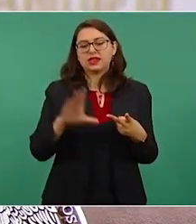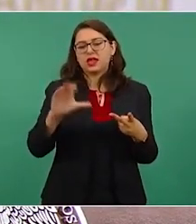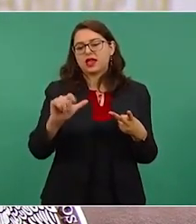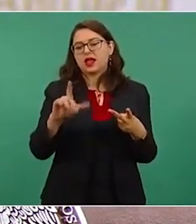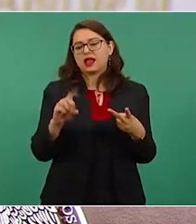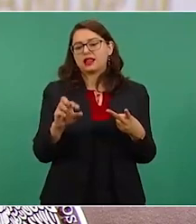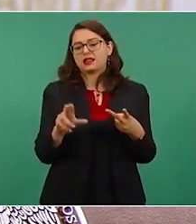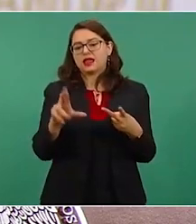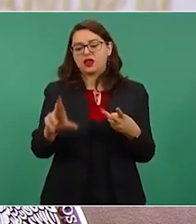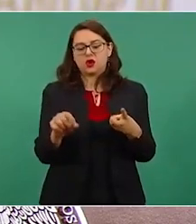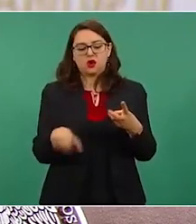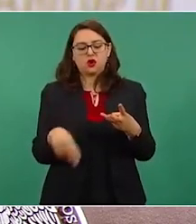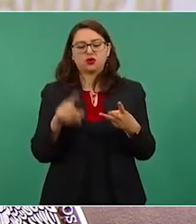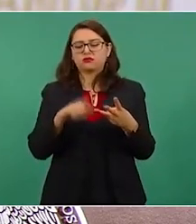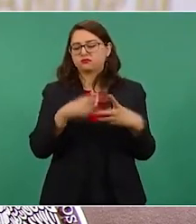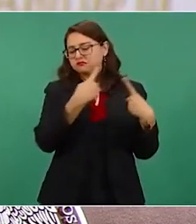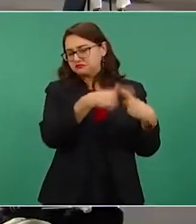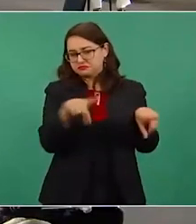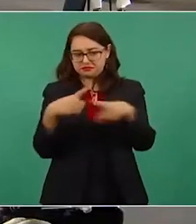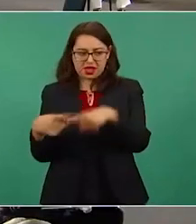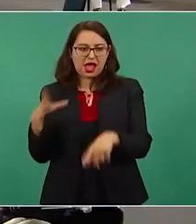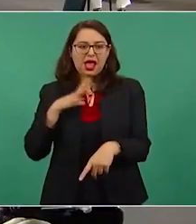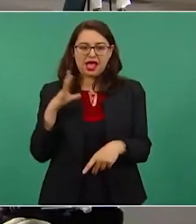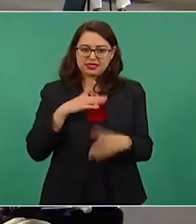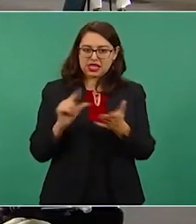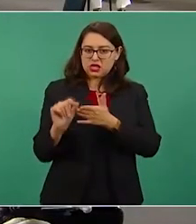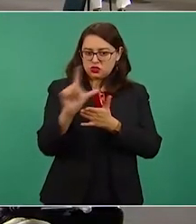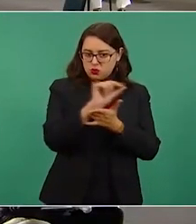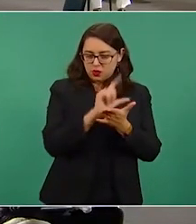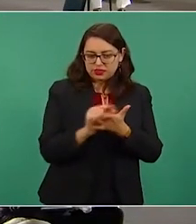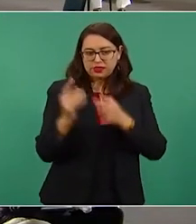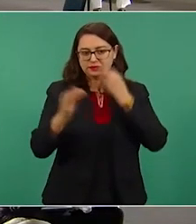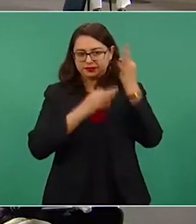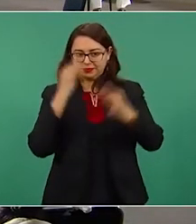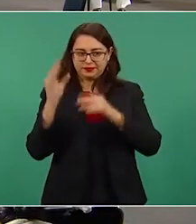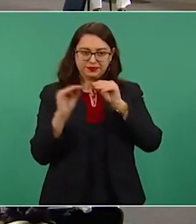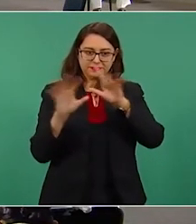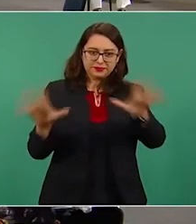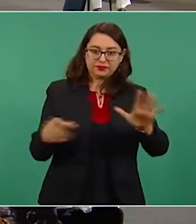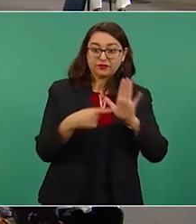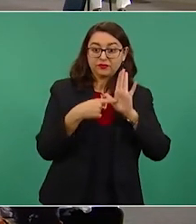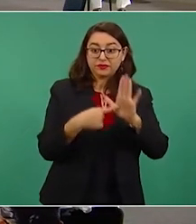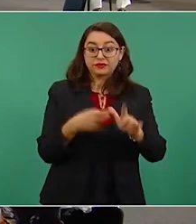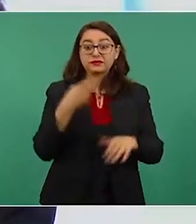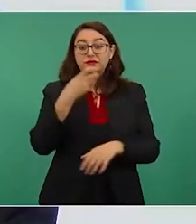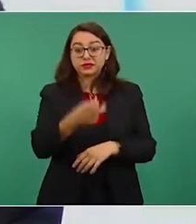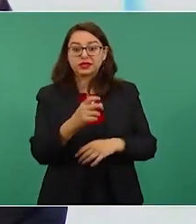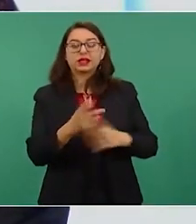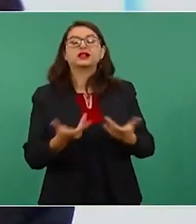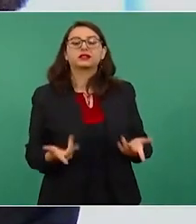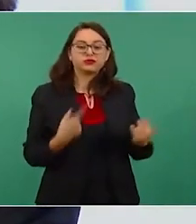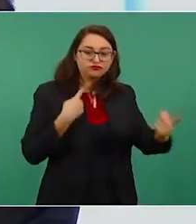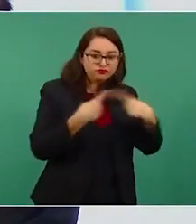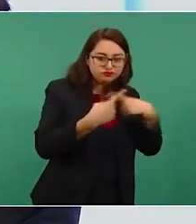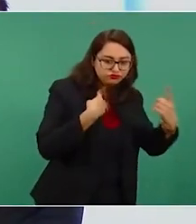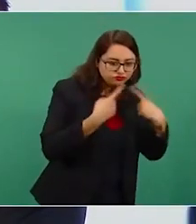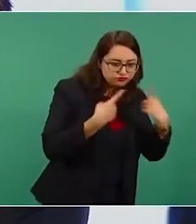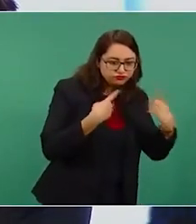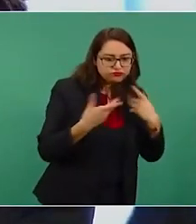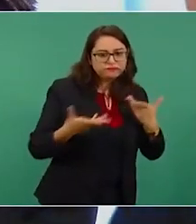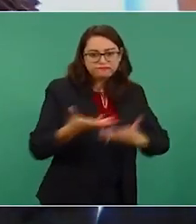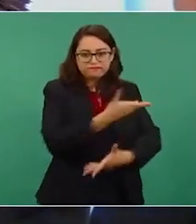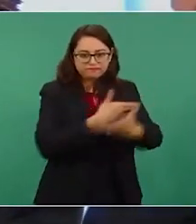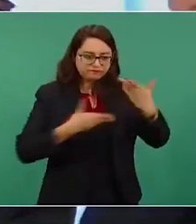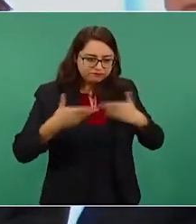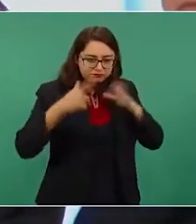aquí las notas y los tuits que difundieron este índice. Así se construyen los golpes mediáticos contra el gobierno de la 4T,